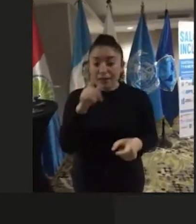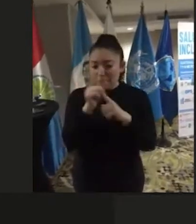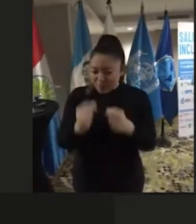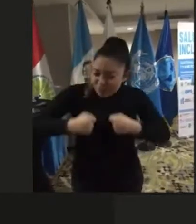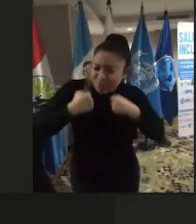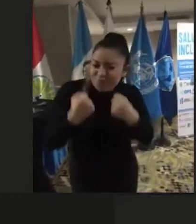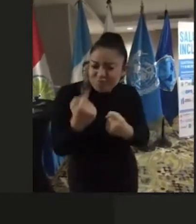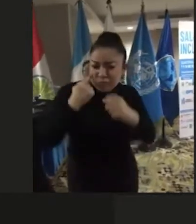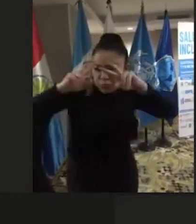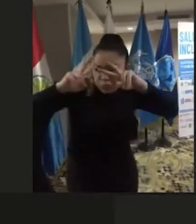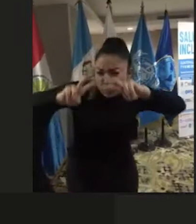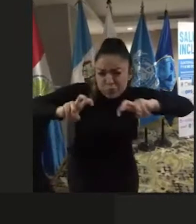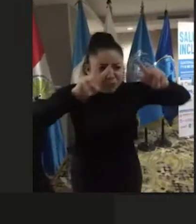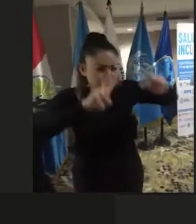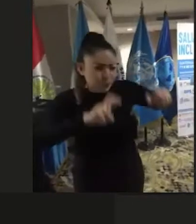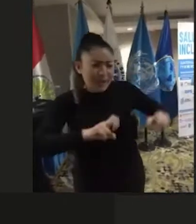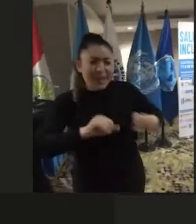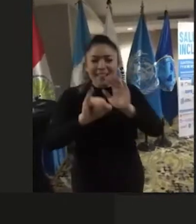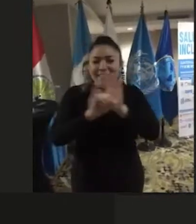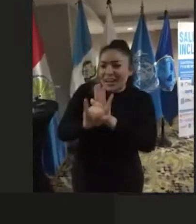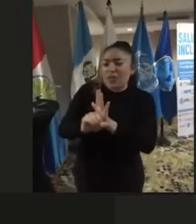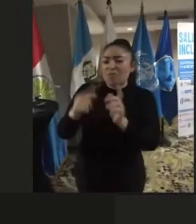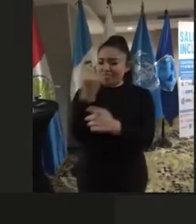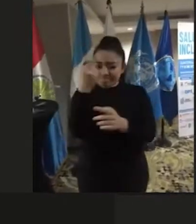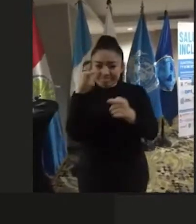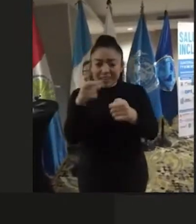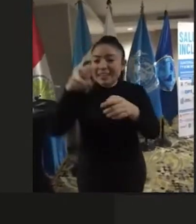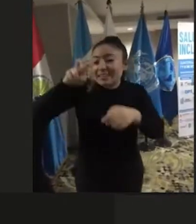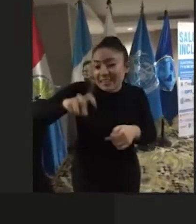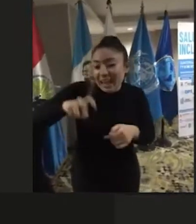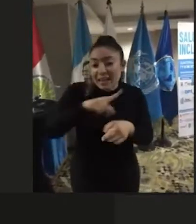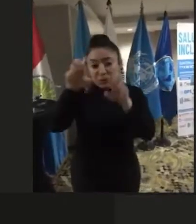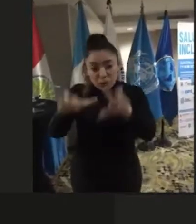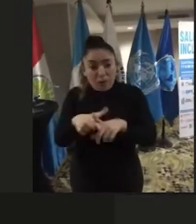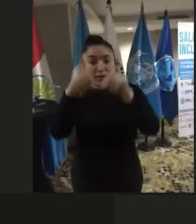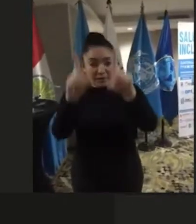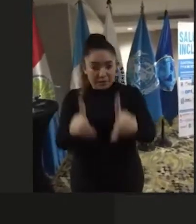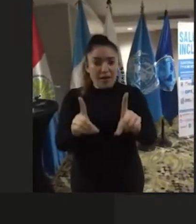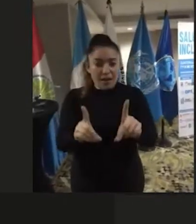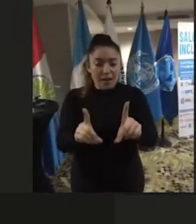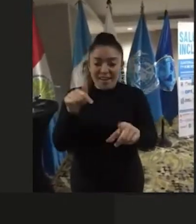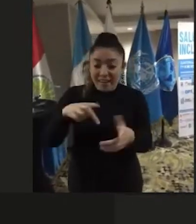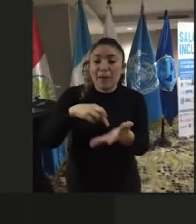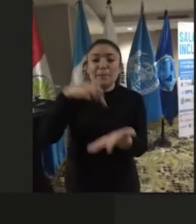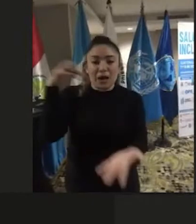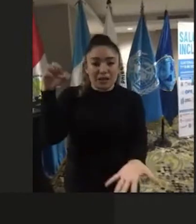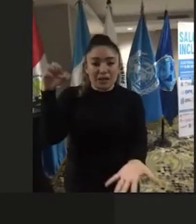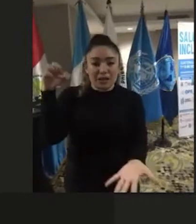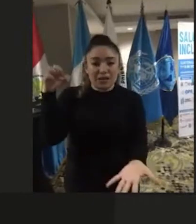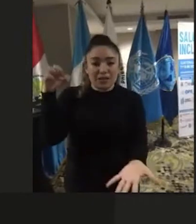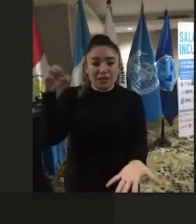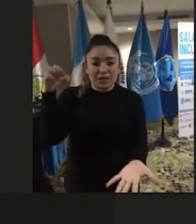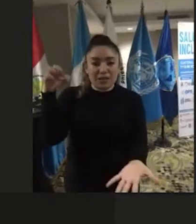identificando esas prioridades y esas necesidades de las personas con discapacidad en el país, se haga